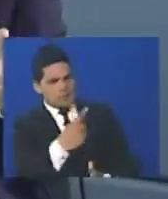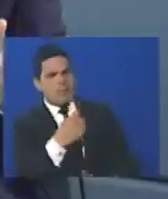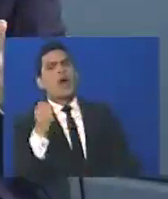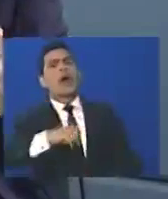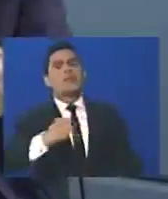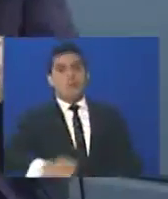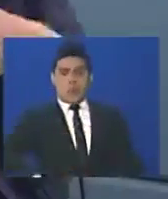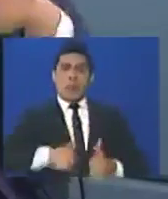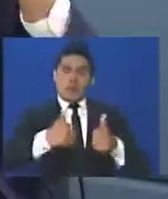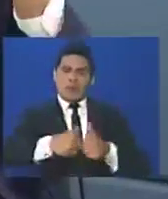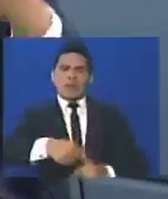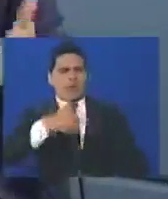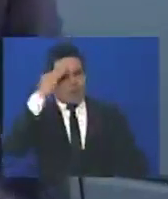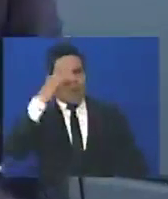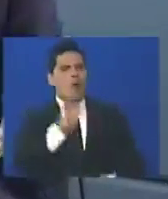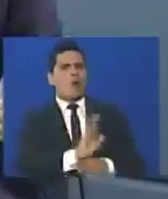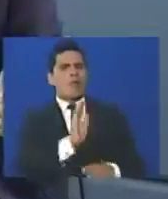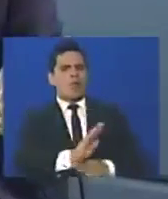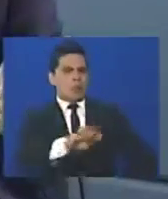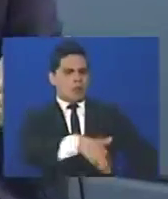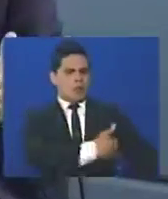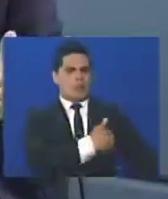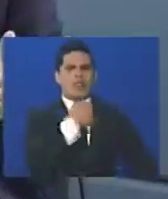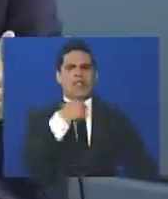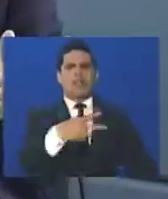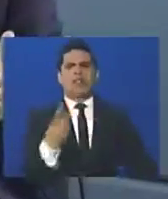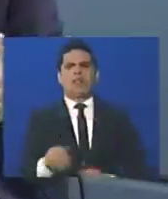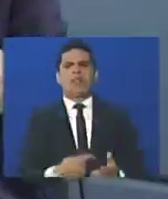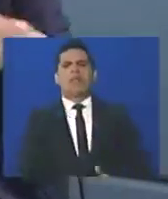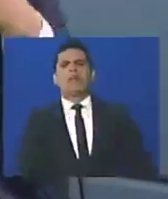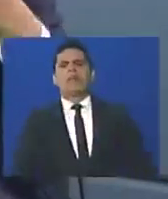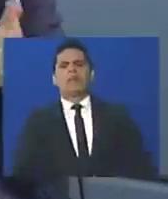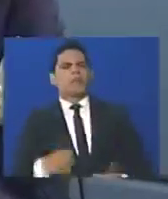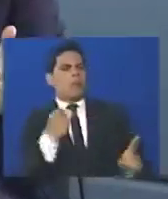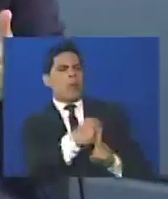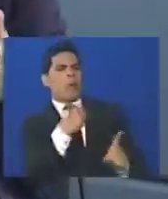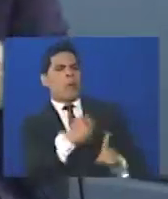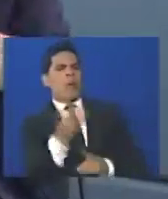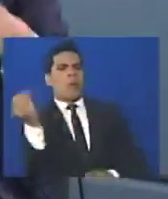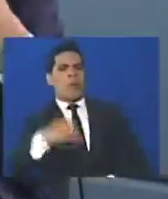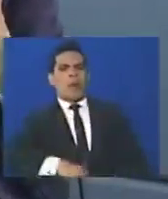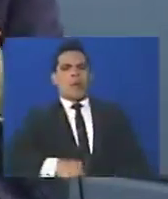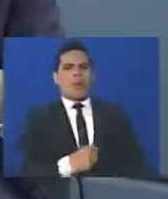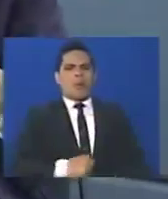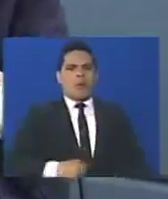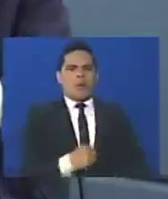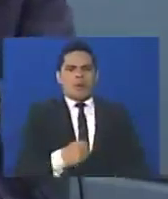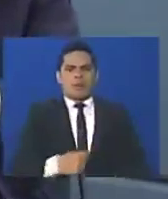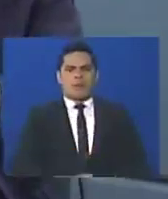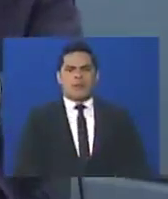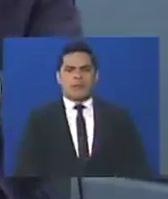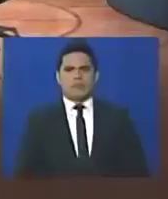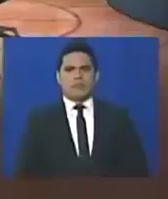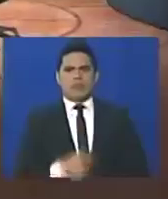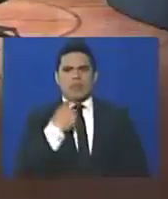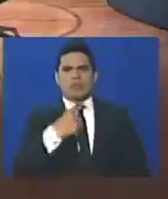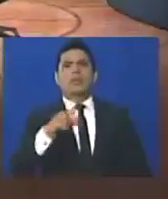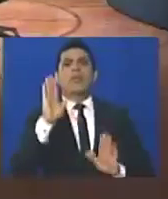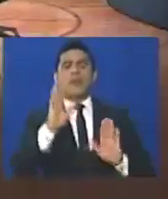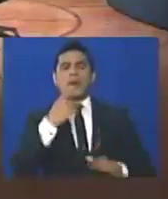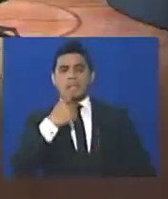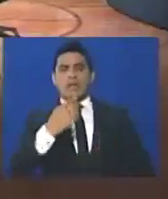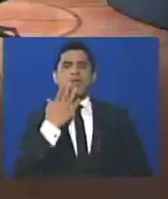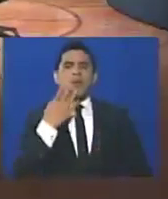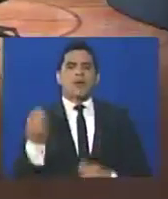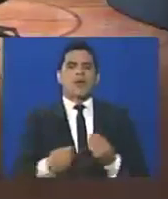a poner vigilancia en la universidad, vamos a brindarle protección a los muchachos, y lo que hicieron fue reprimirlos, mandar a los para la cárcel, ¿pero no se vincularon con la protesta? Perdón,